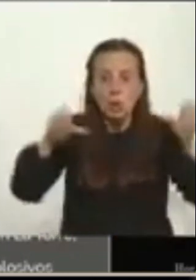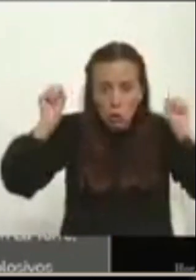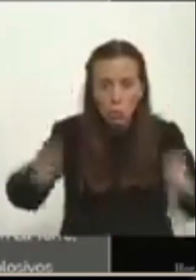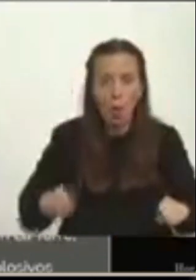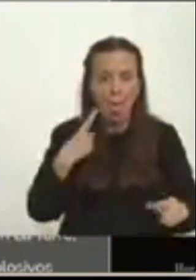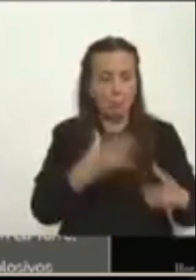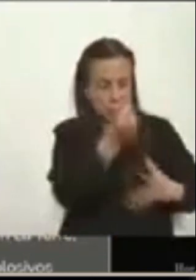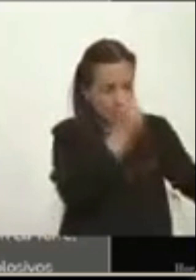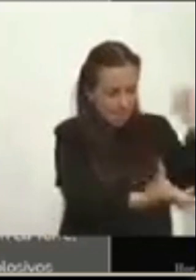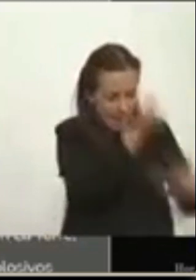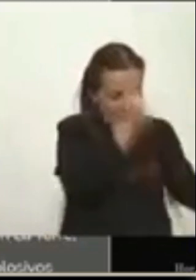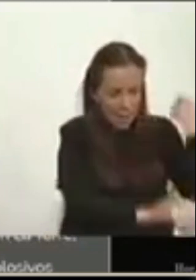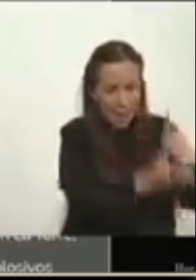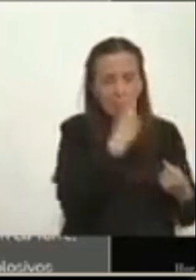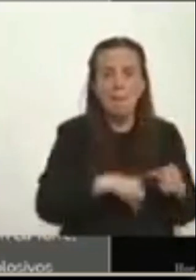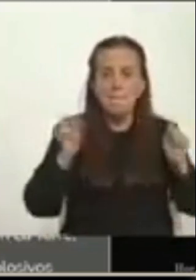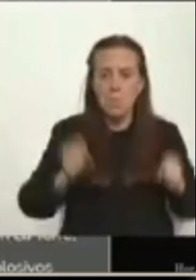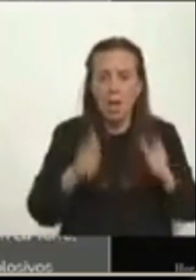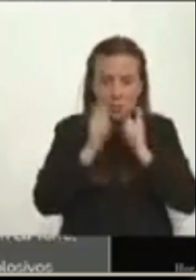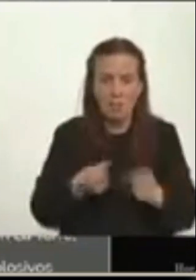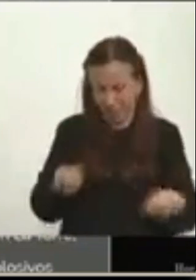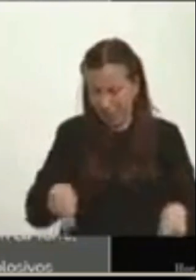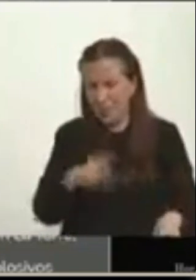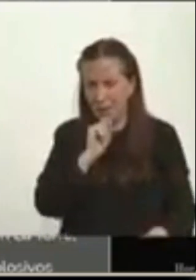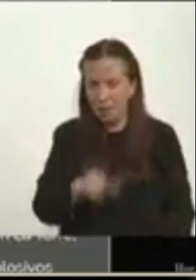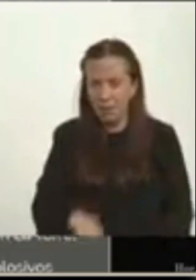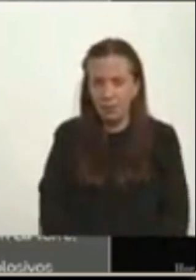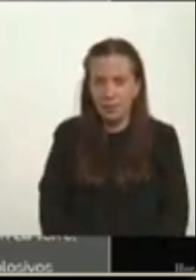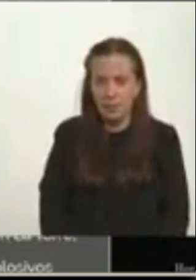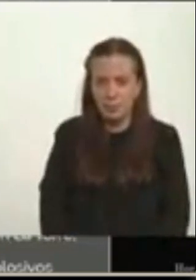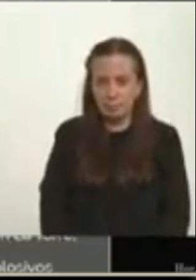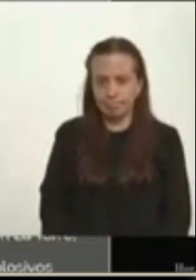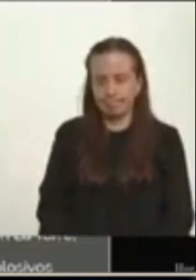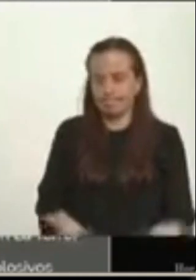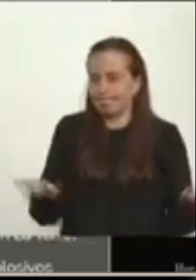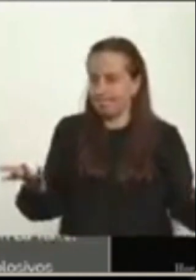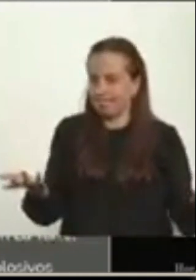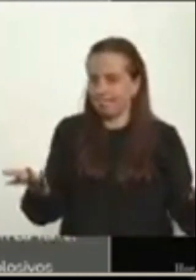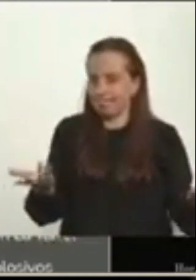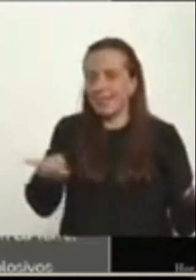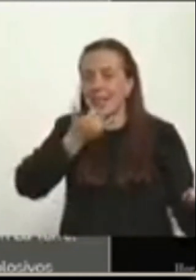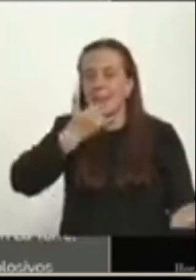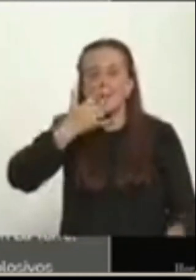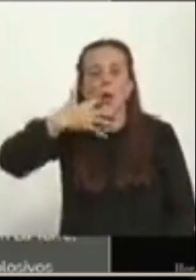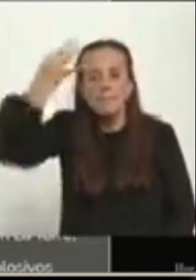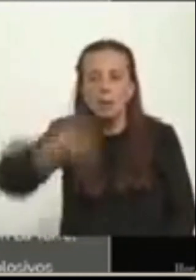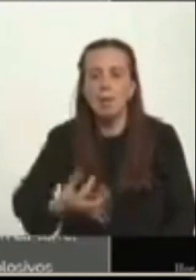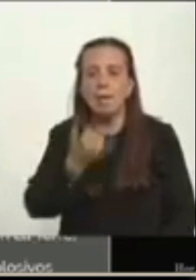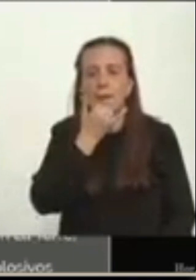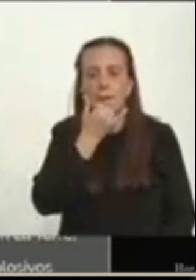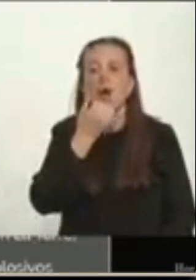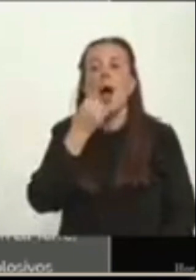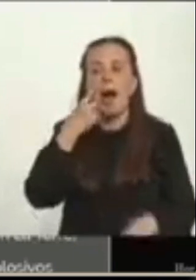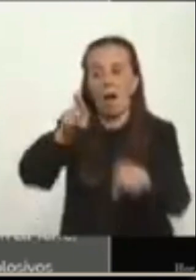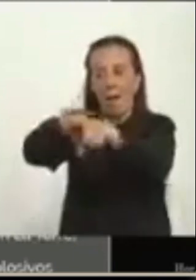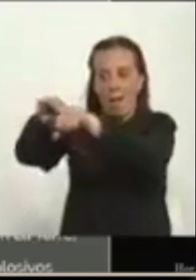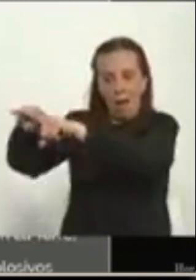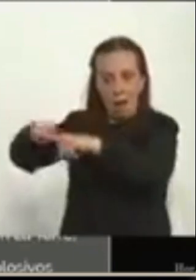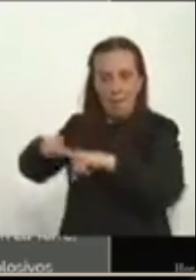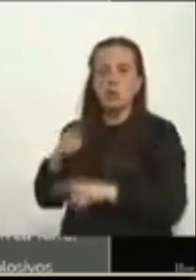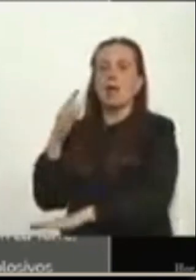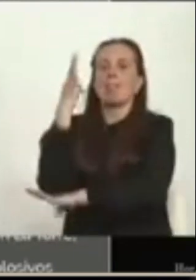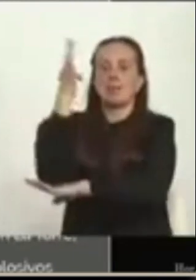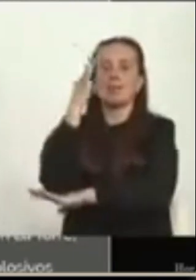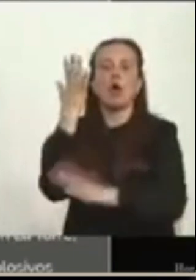les arrebataron todo, inclusive el cadáver. Lo que verdaderamente ocurrió es que los hermanos de Flauer Trompeta y los